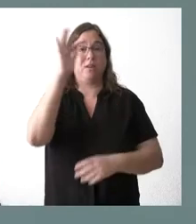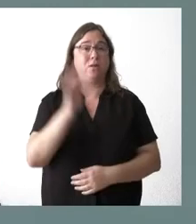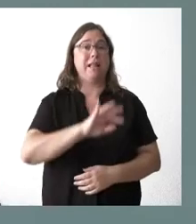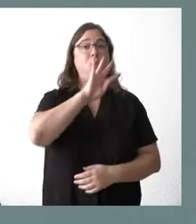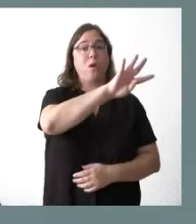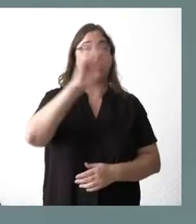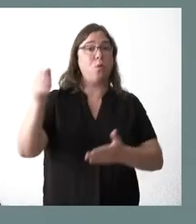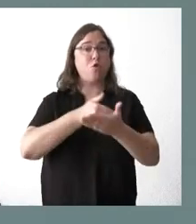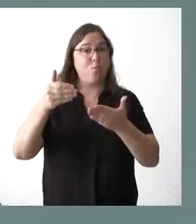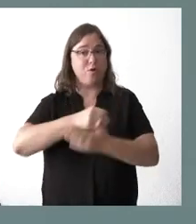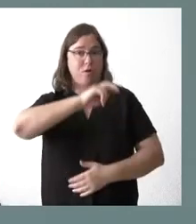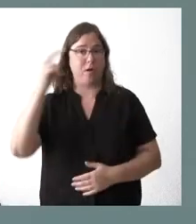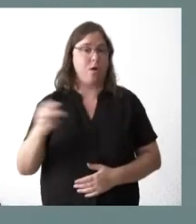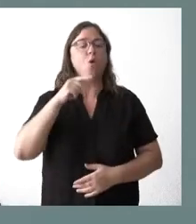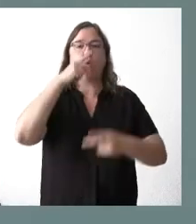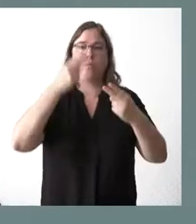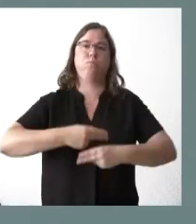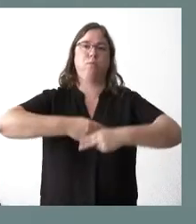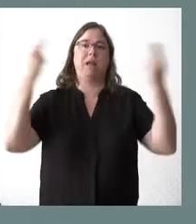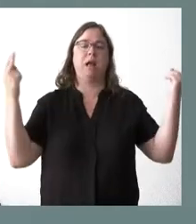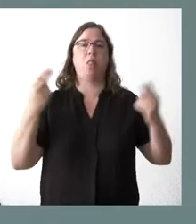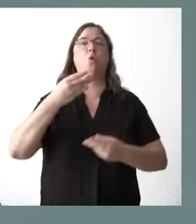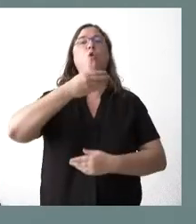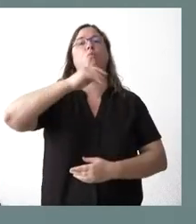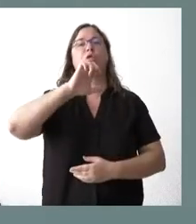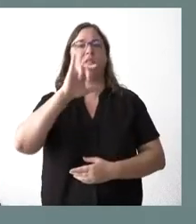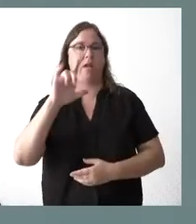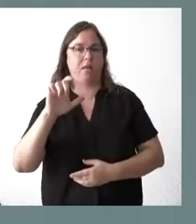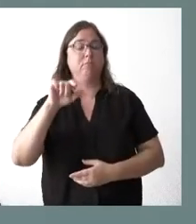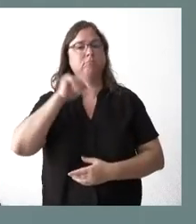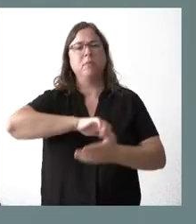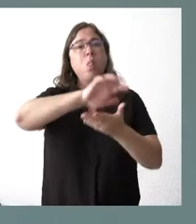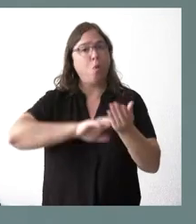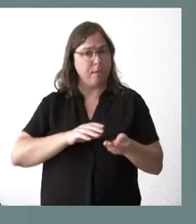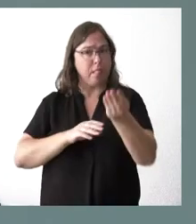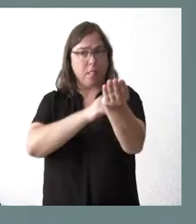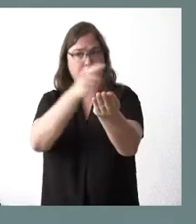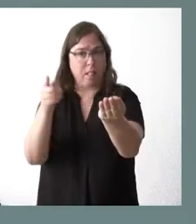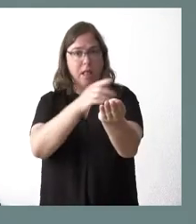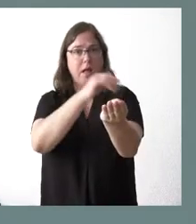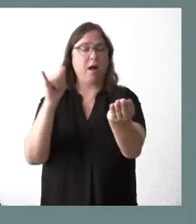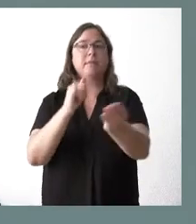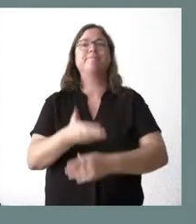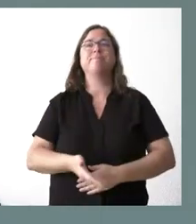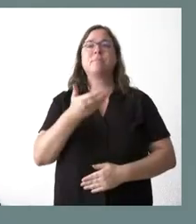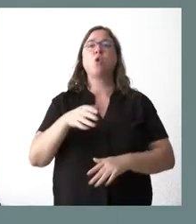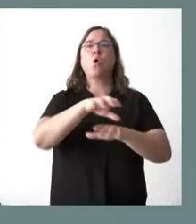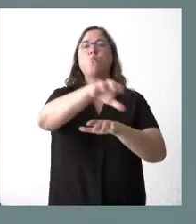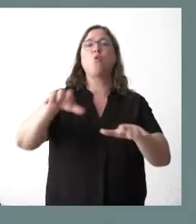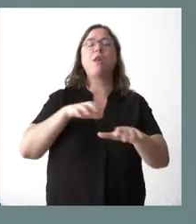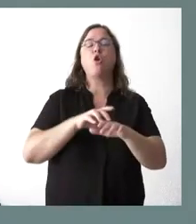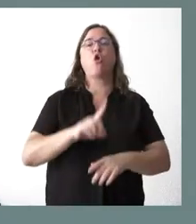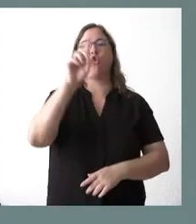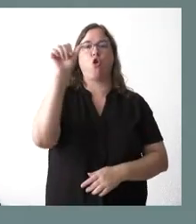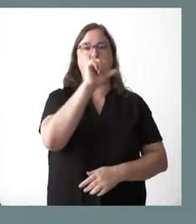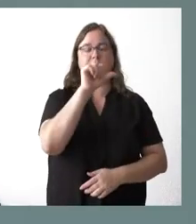euros y se publica hoy en el boletín oficial de Castilla y León. Tiene usted esto la documentación. Estamos hablando de un importante polígono del noroeste de la